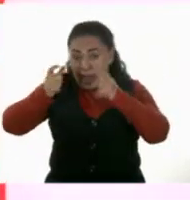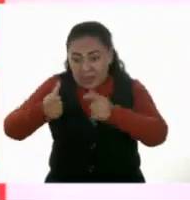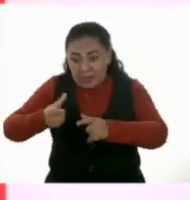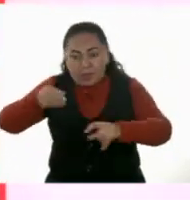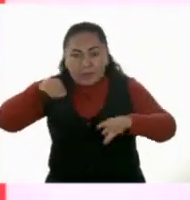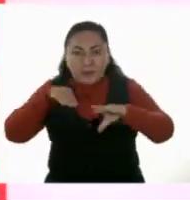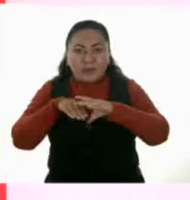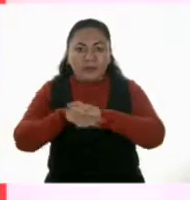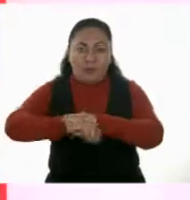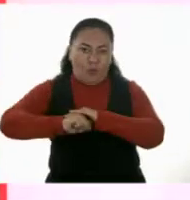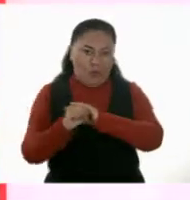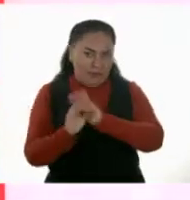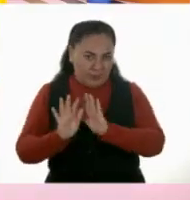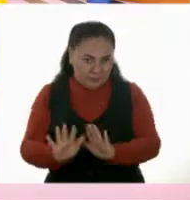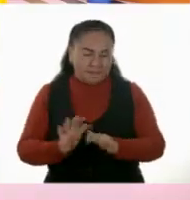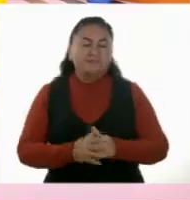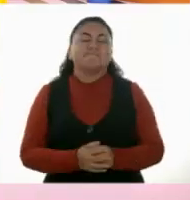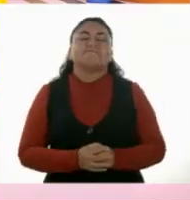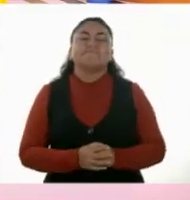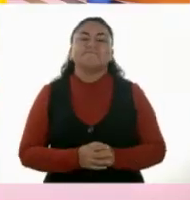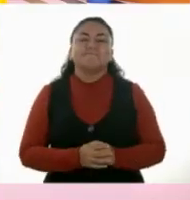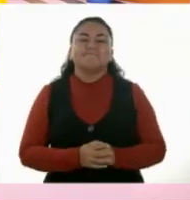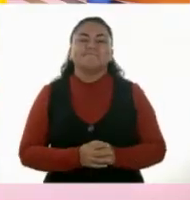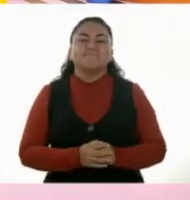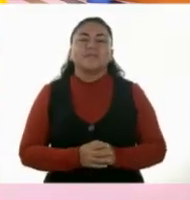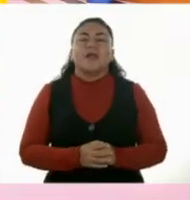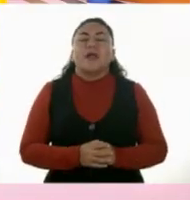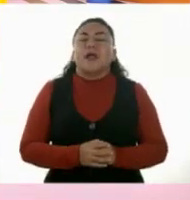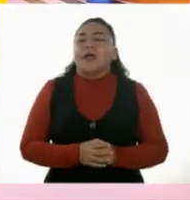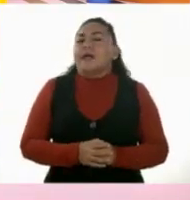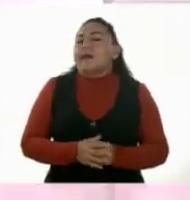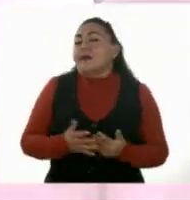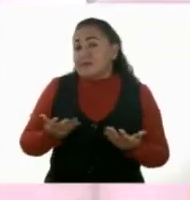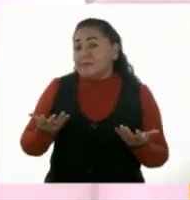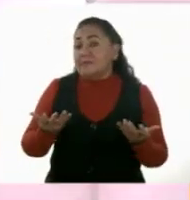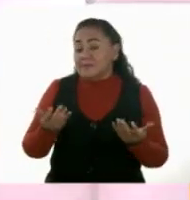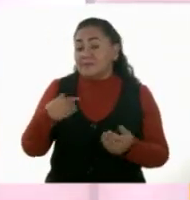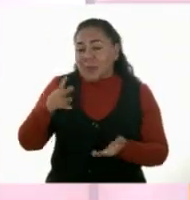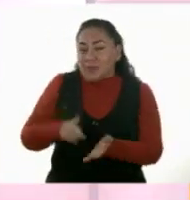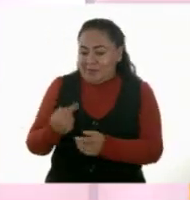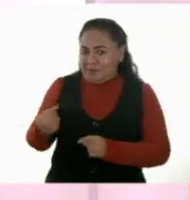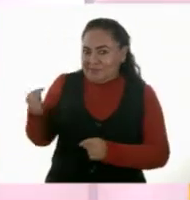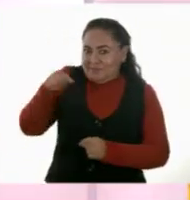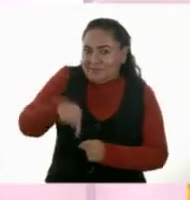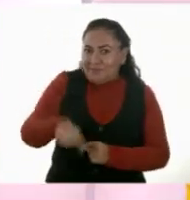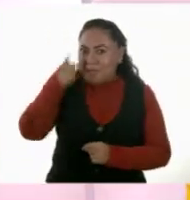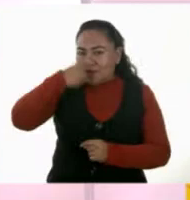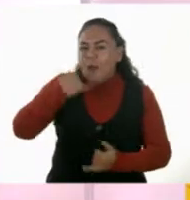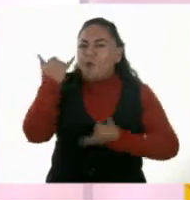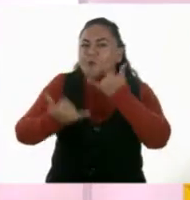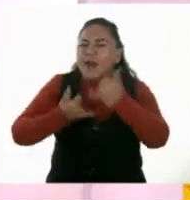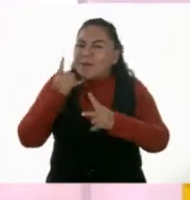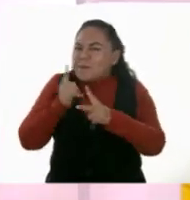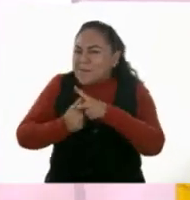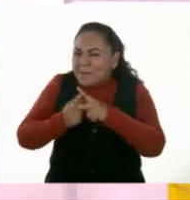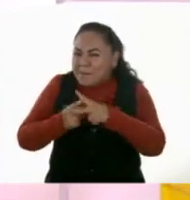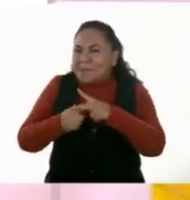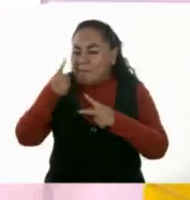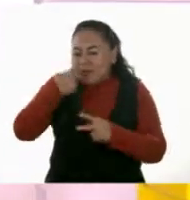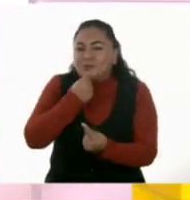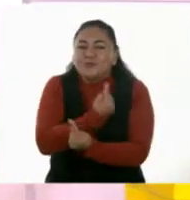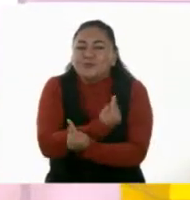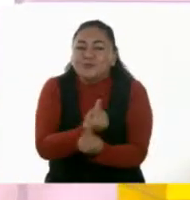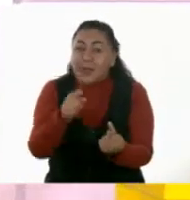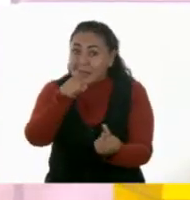y reservarlo. Muy bien. Ay, pues sí, aquí estamos nuevamente para jugar con matemáticas y para que mis